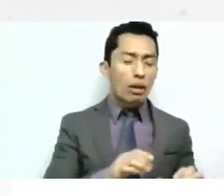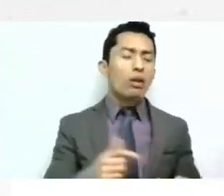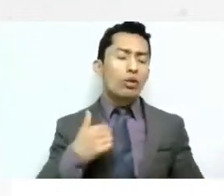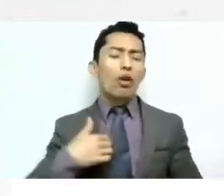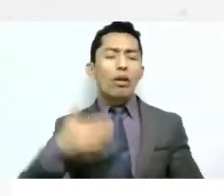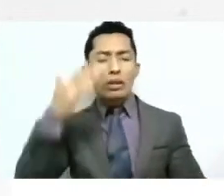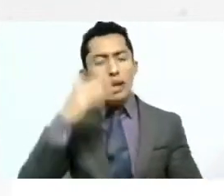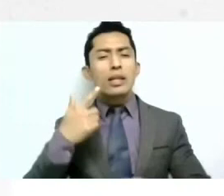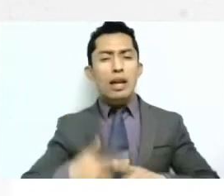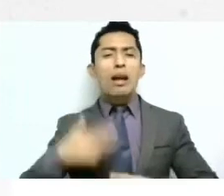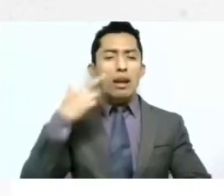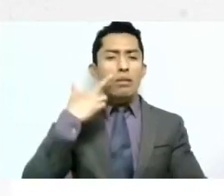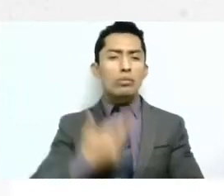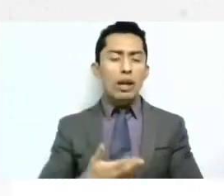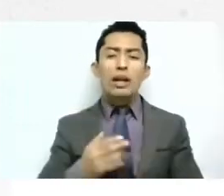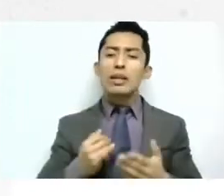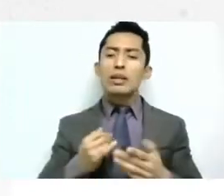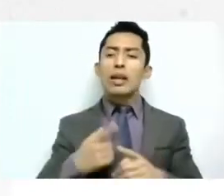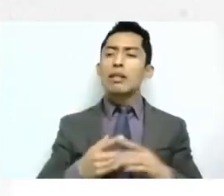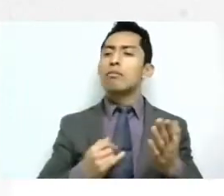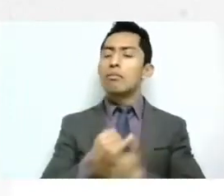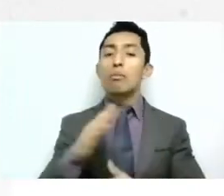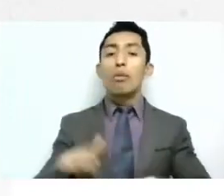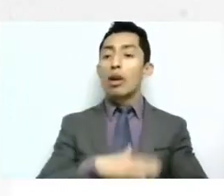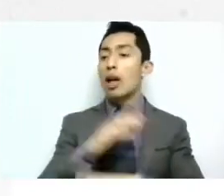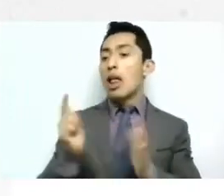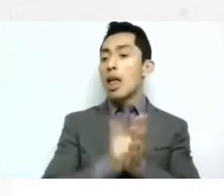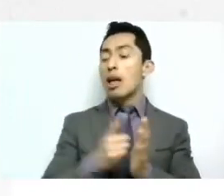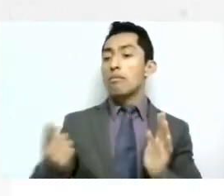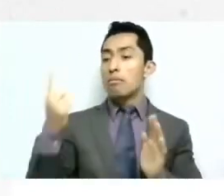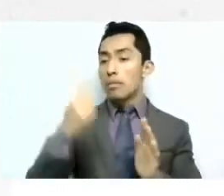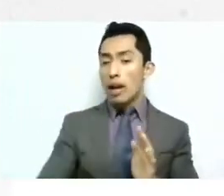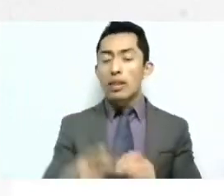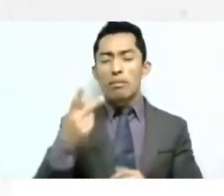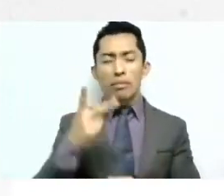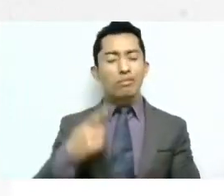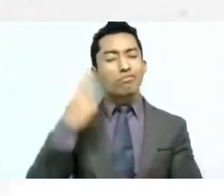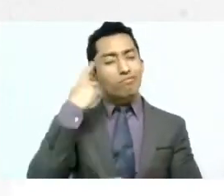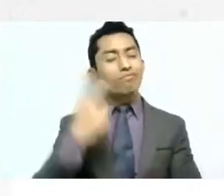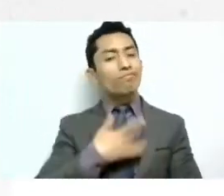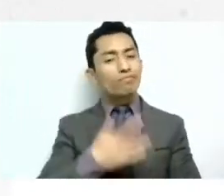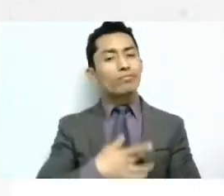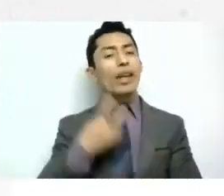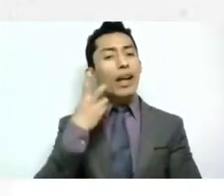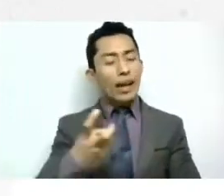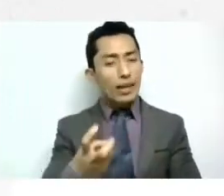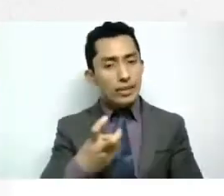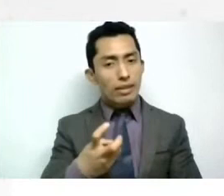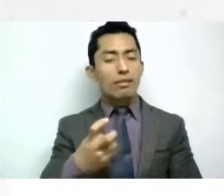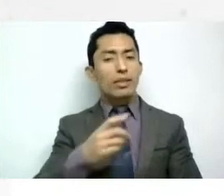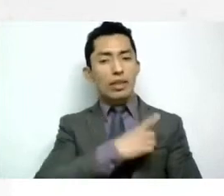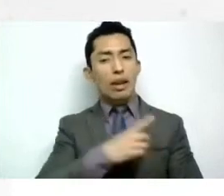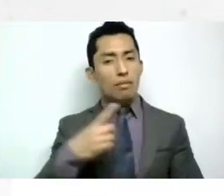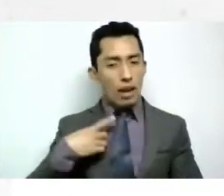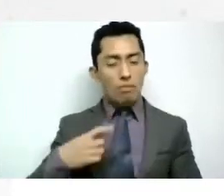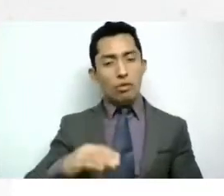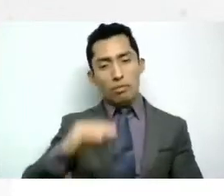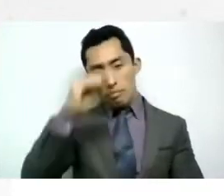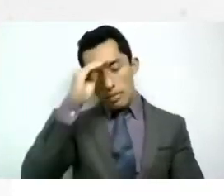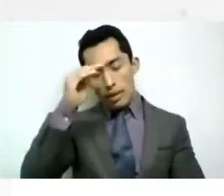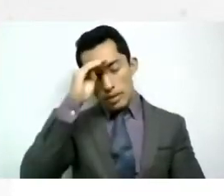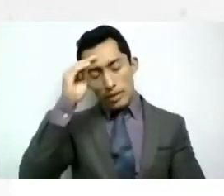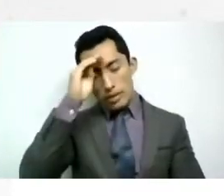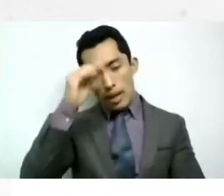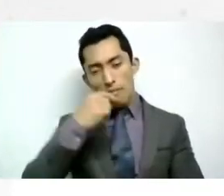estas decisiones porque así lo establece la ley pero sí creo que es un tema para reflexionar qué se puede